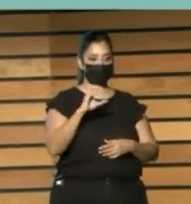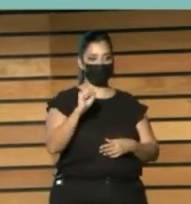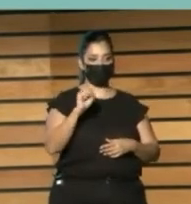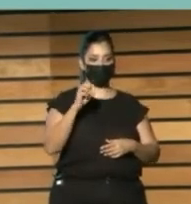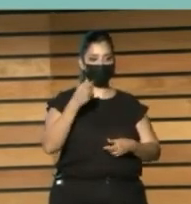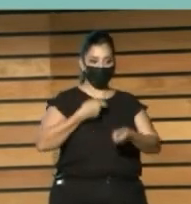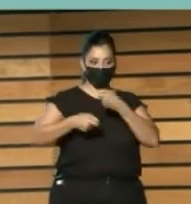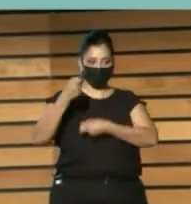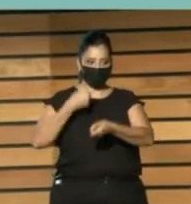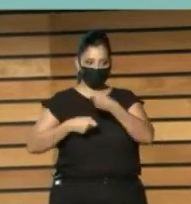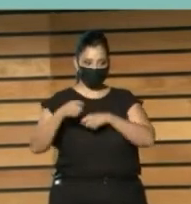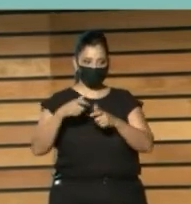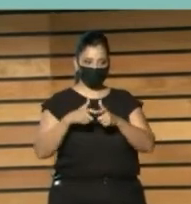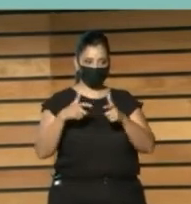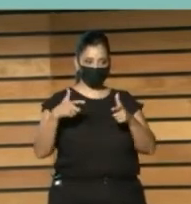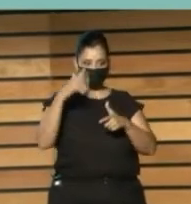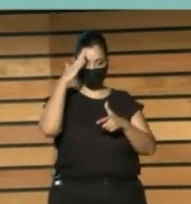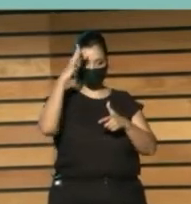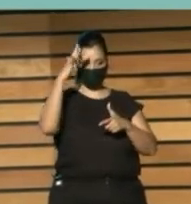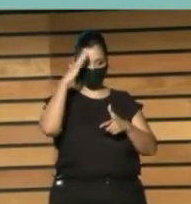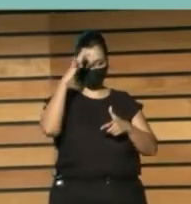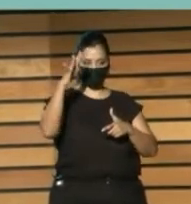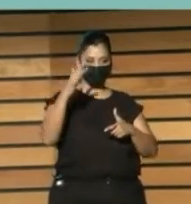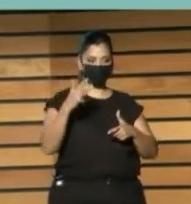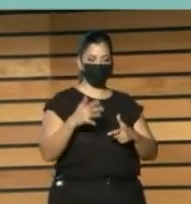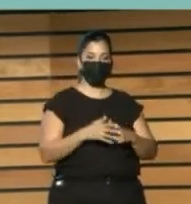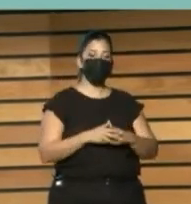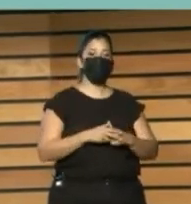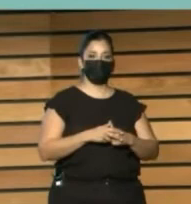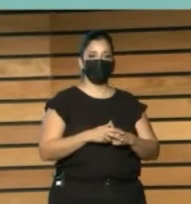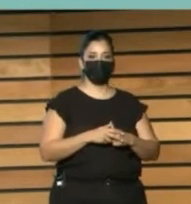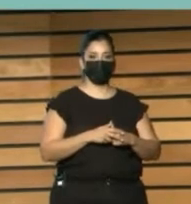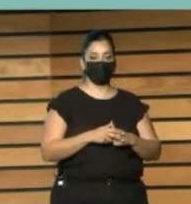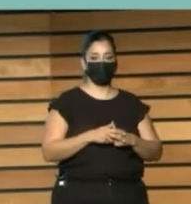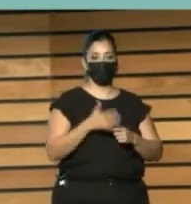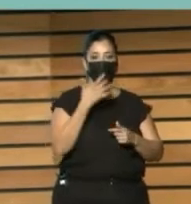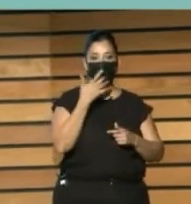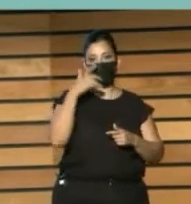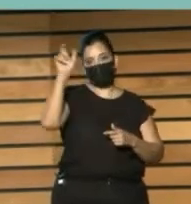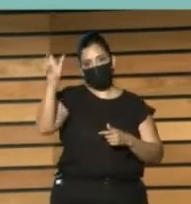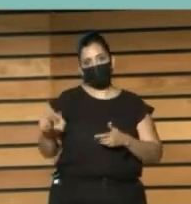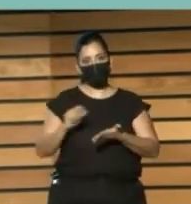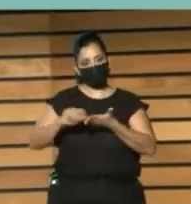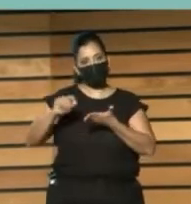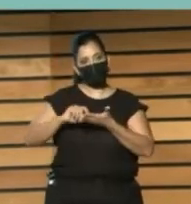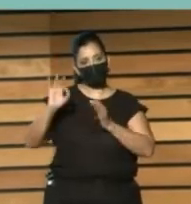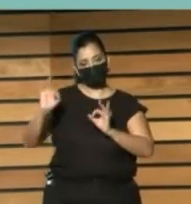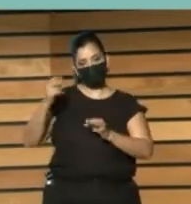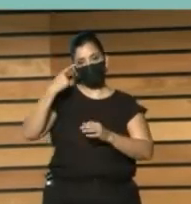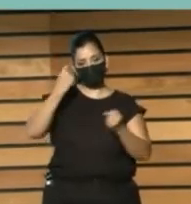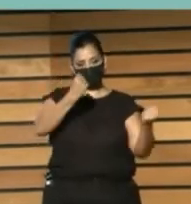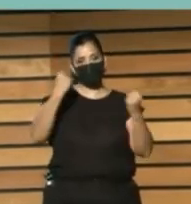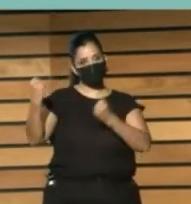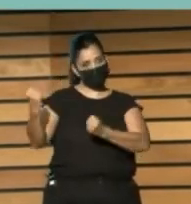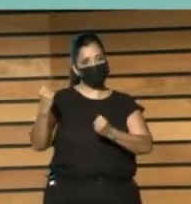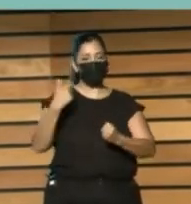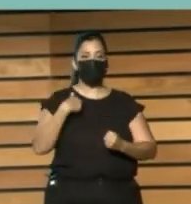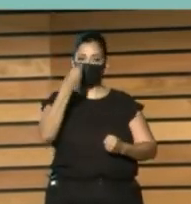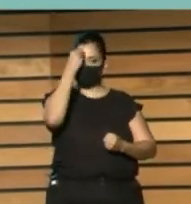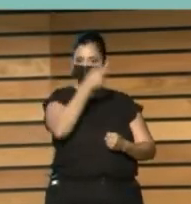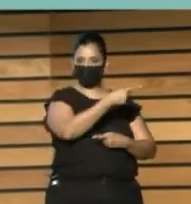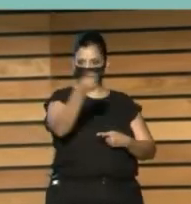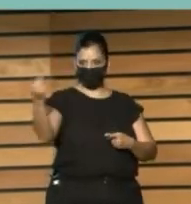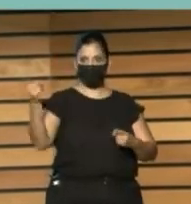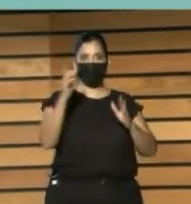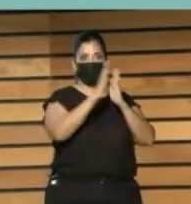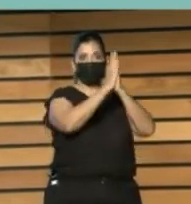Del catedrático Universitario Americano Shushan Asbubov Que es un libro Muy interesante Que creo Que es importante Que